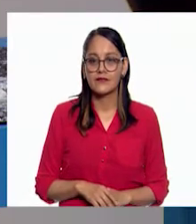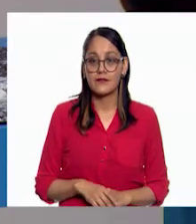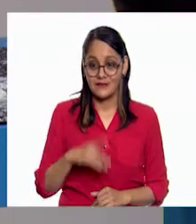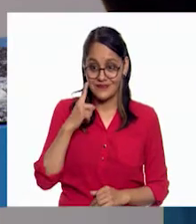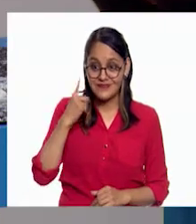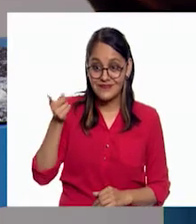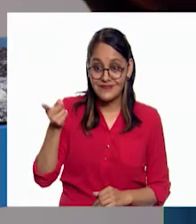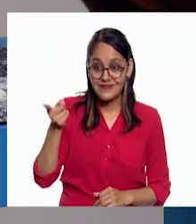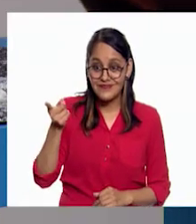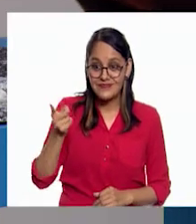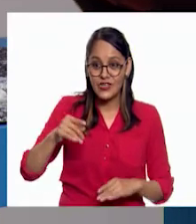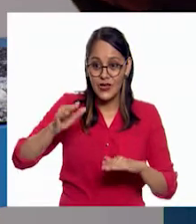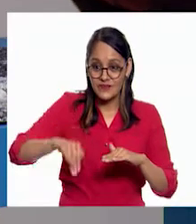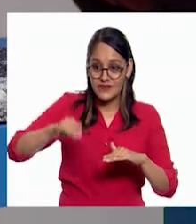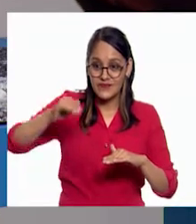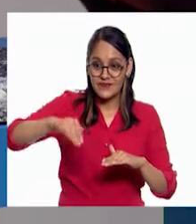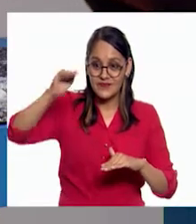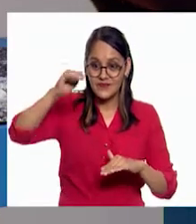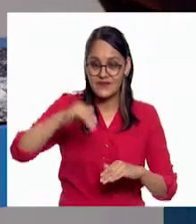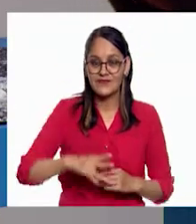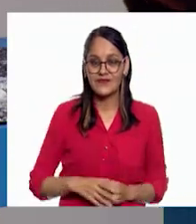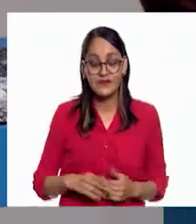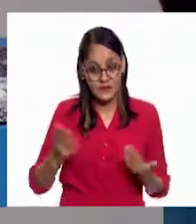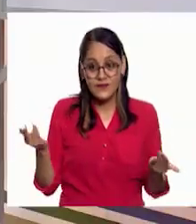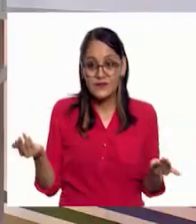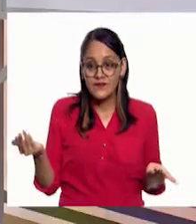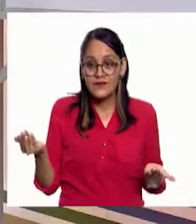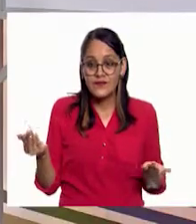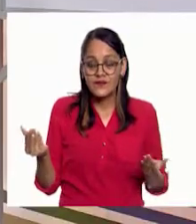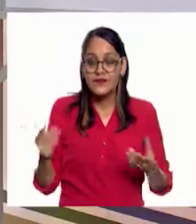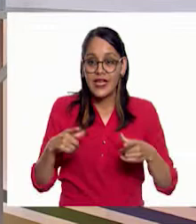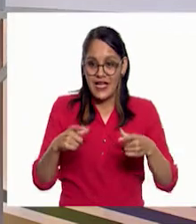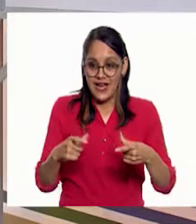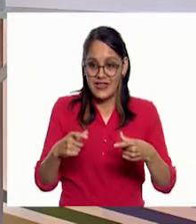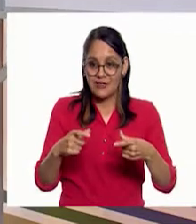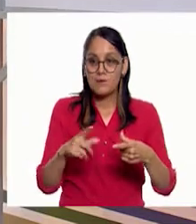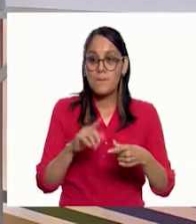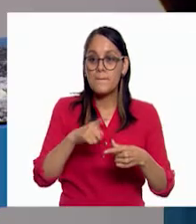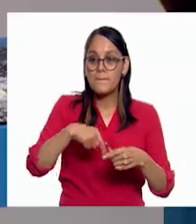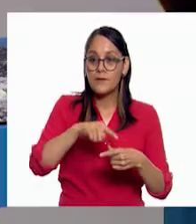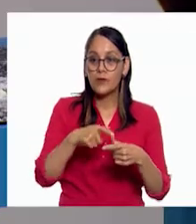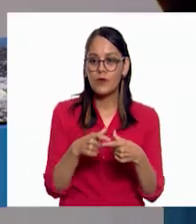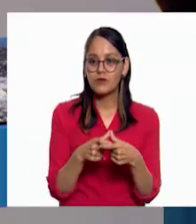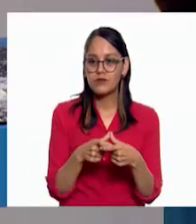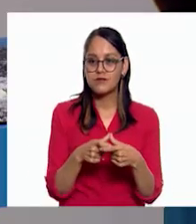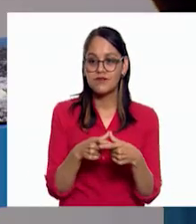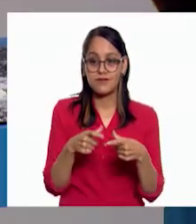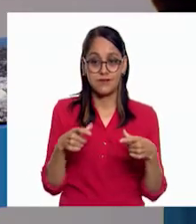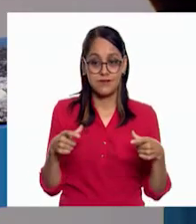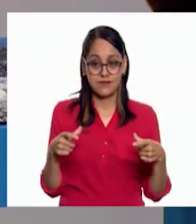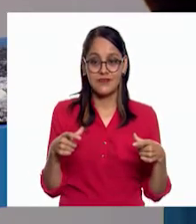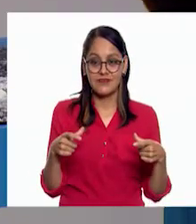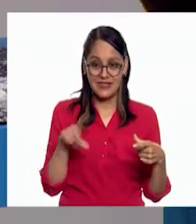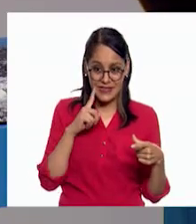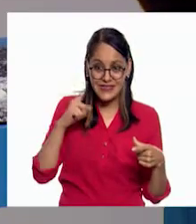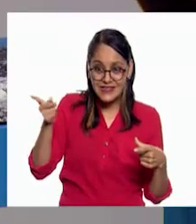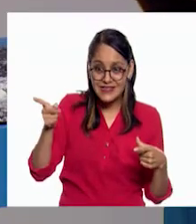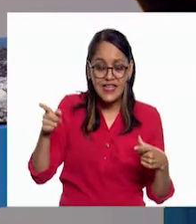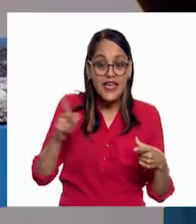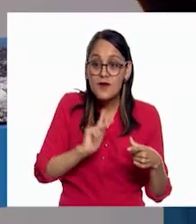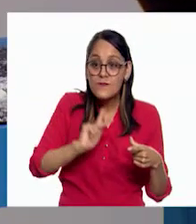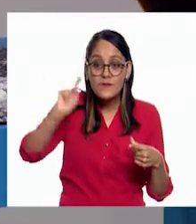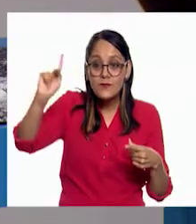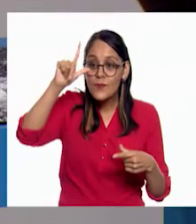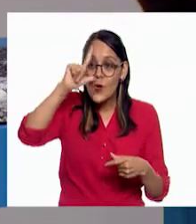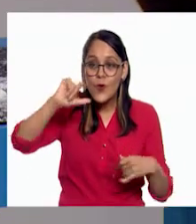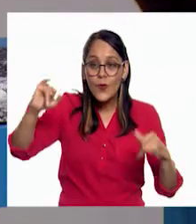Mira, esa te rebotó. Pero ya el cráter quedó mucho más grande. Ya vimos entonces cómo se forman los